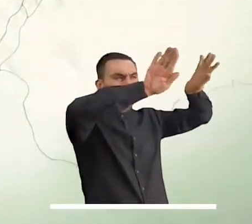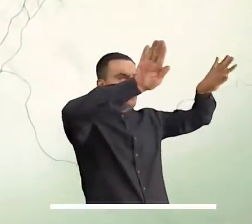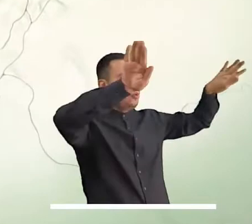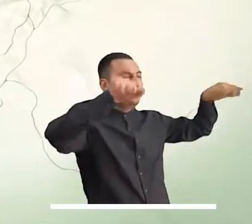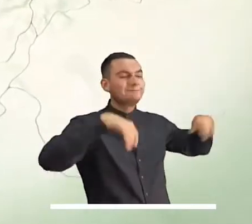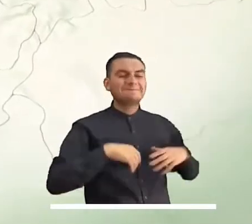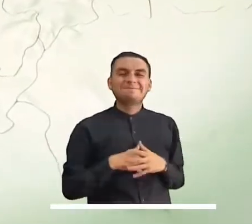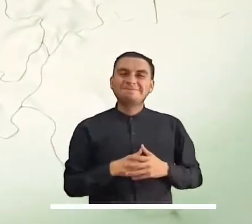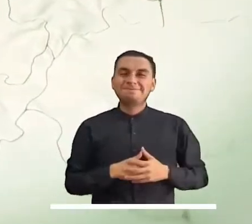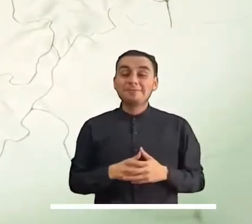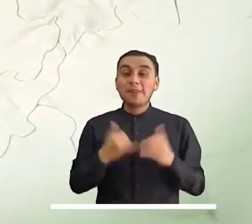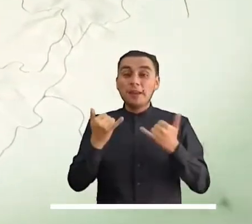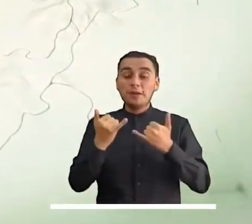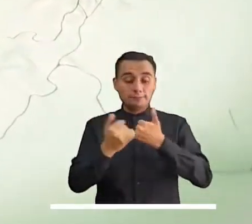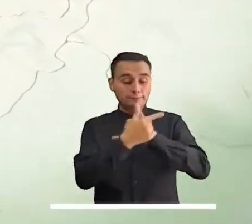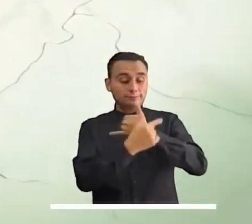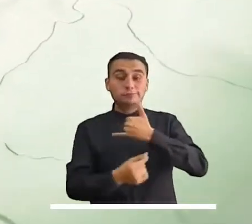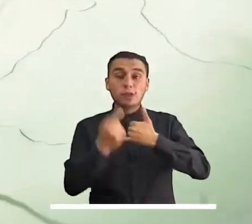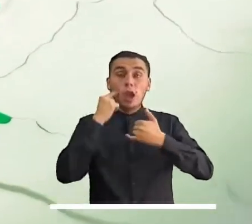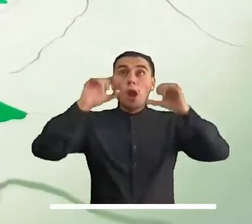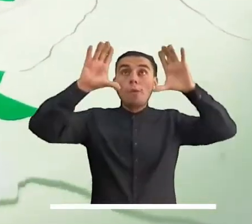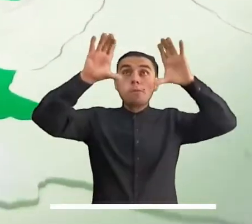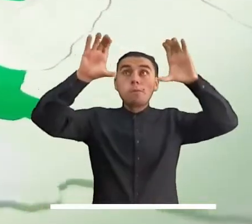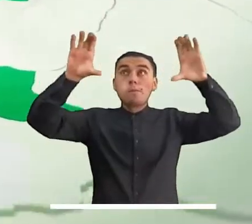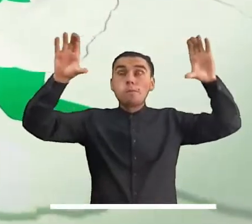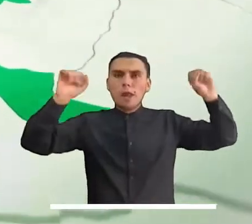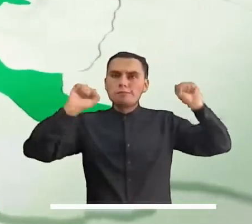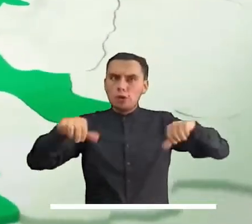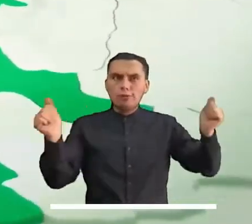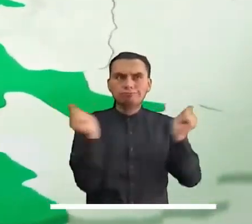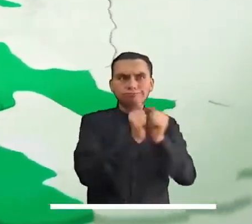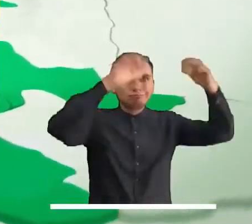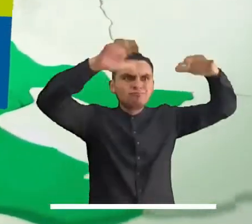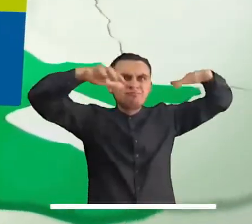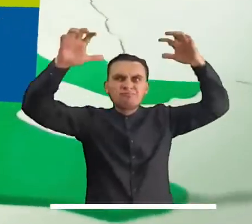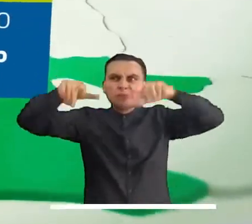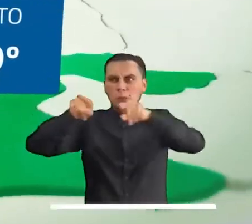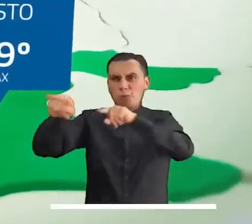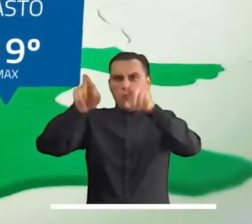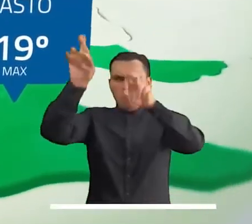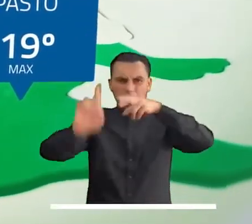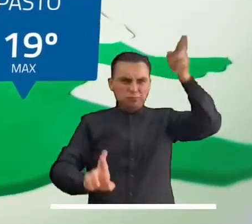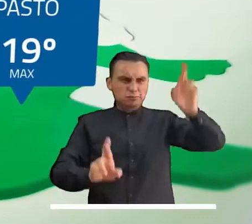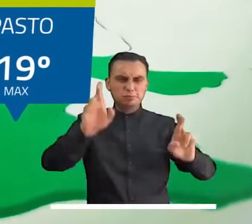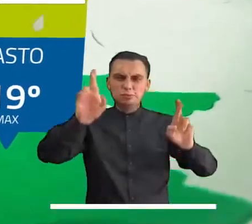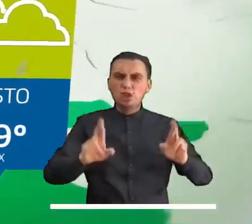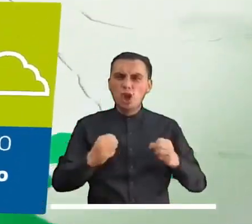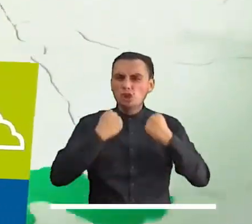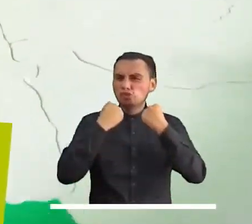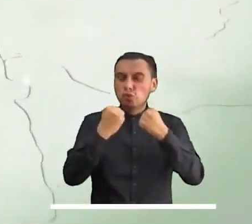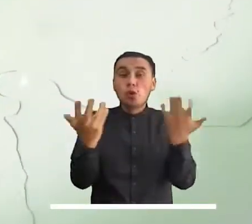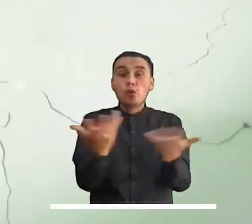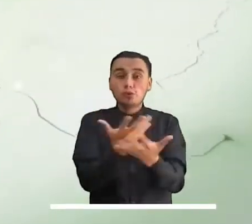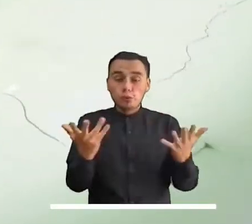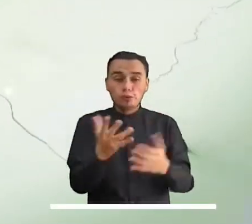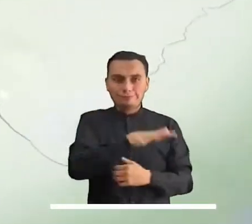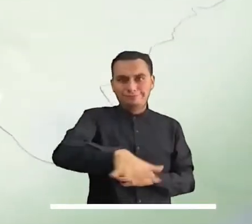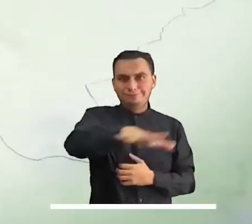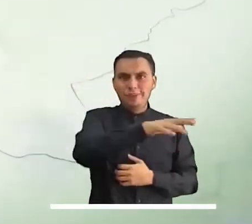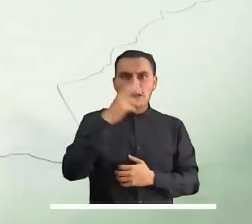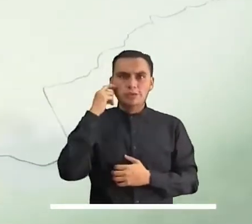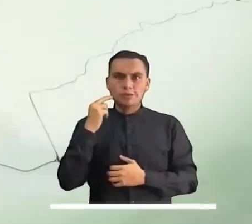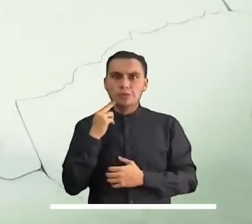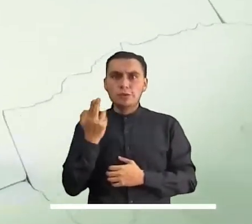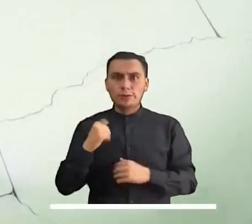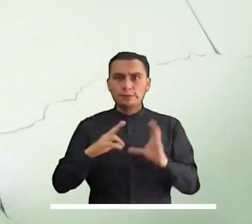La abundante nubosidad prevista en el Pacífico llegaría acompañada de lluvias y tormentas en amplios sectores. Las más intensas se registrarían en